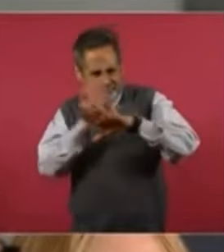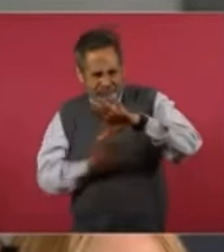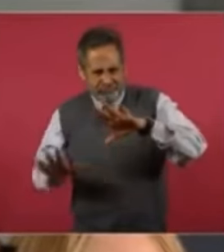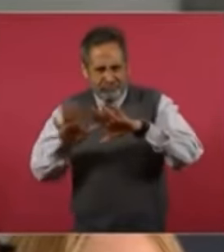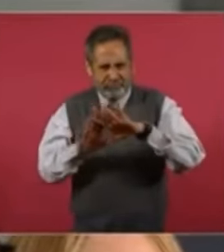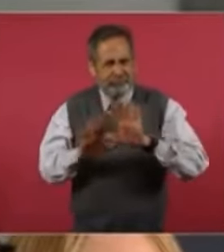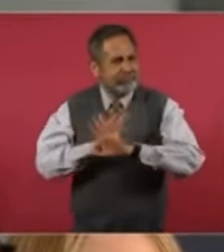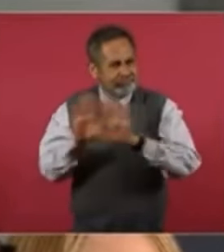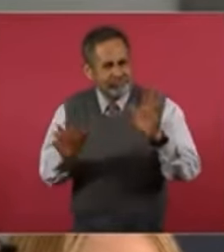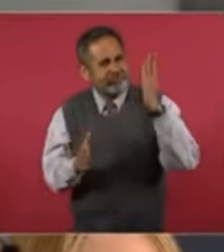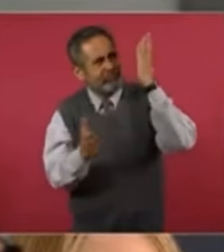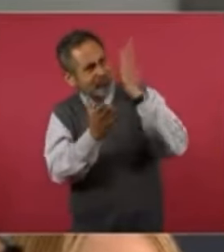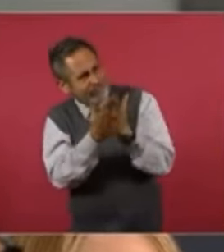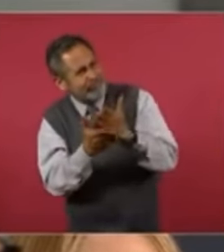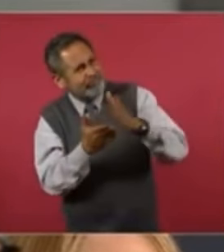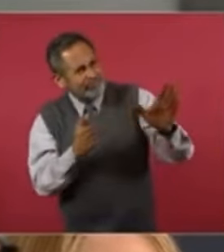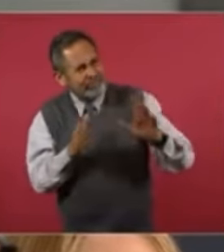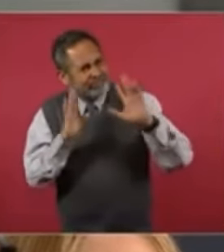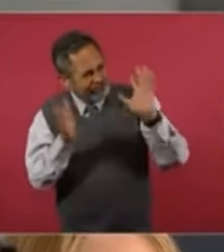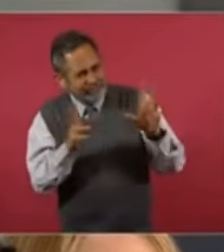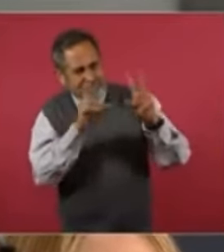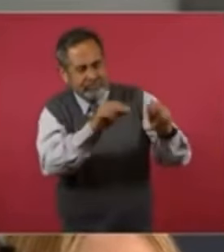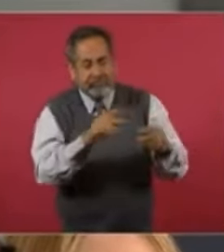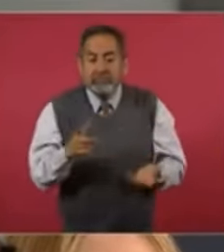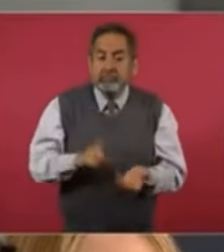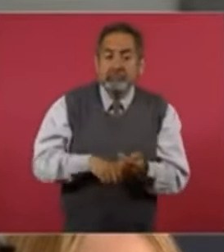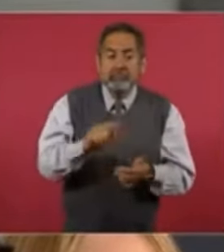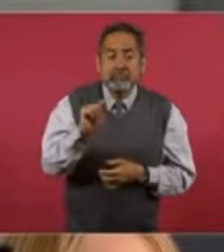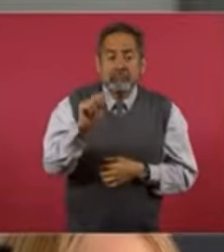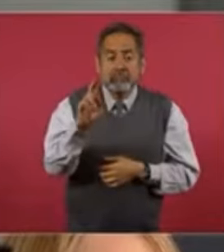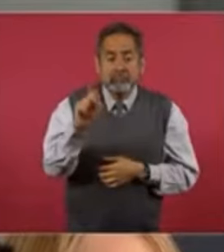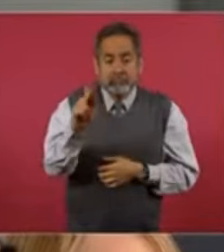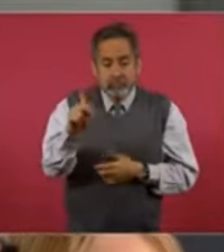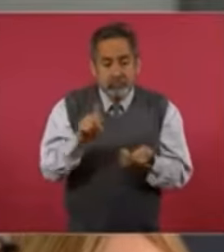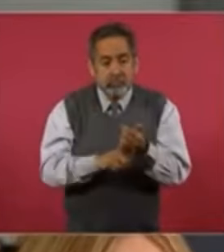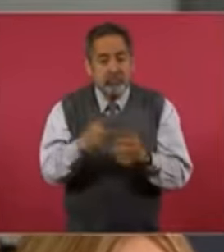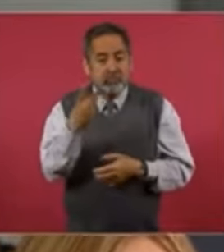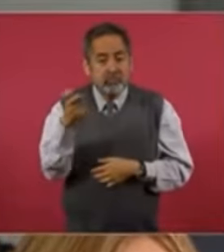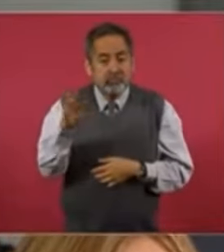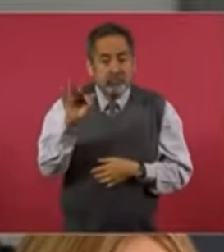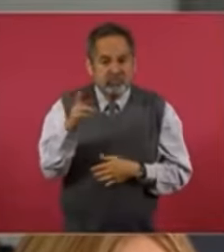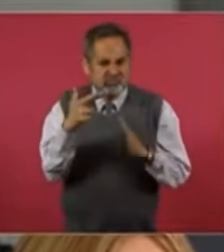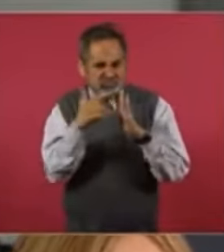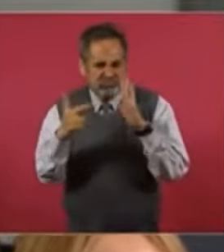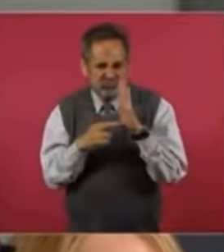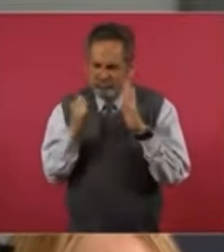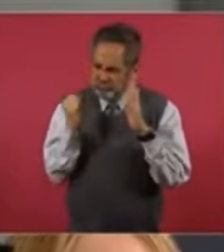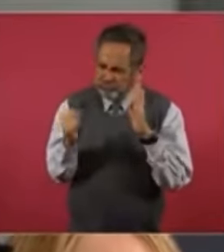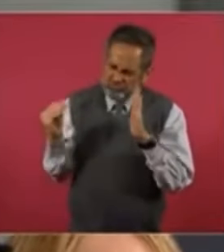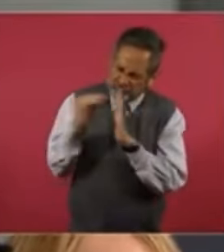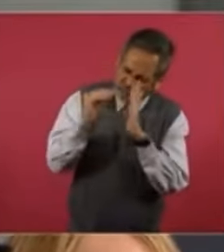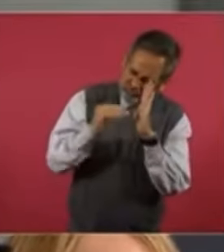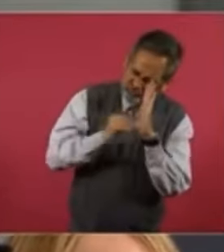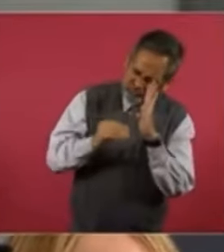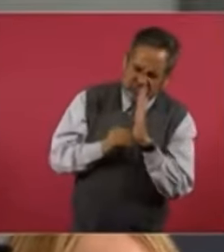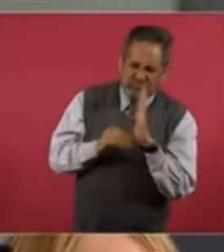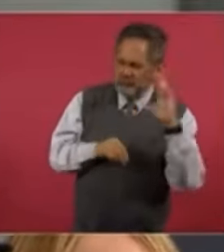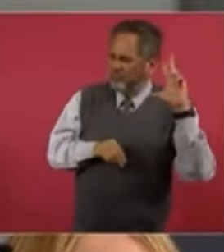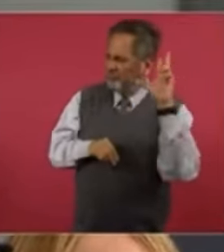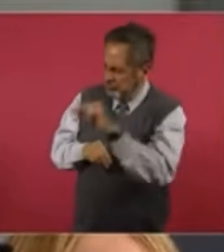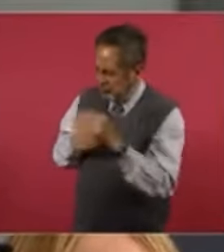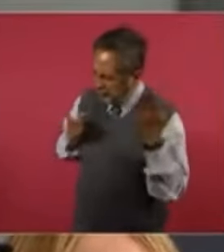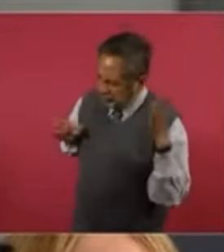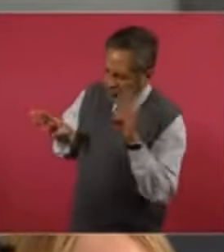armar un bloque contra el bloqueo? De hecho, Trump adicionó 243 medidas adicionales al bloqueo, haciendo más